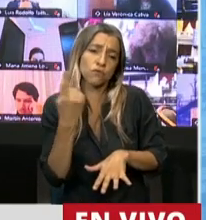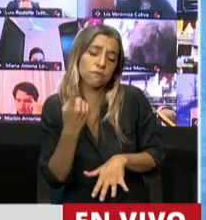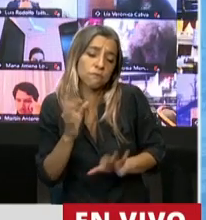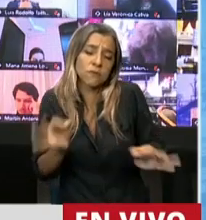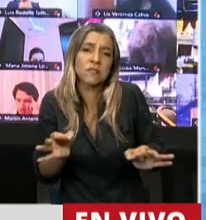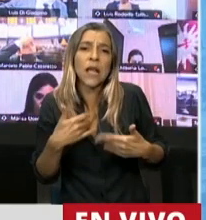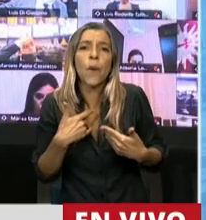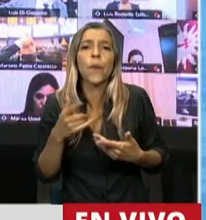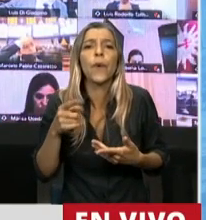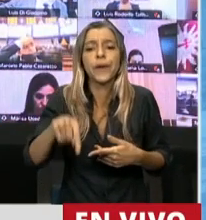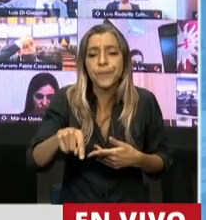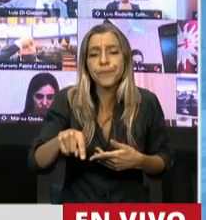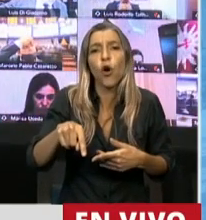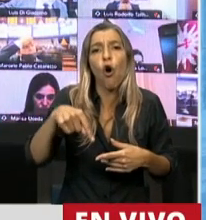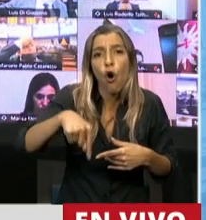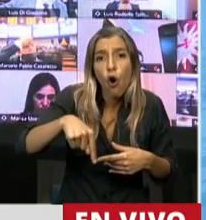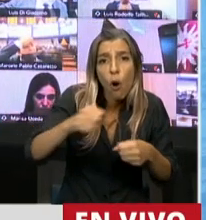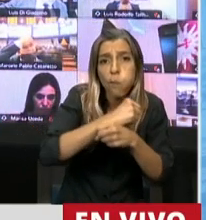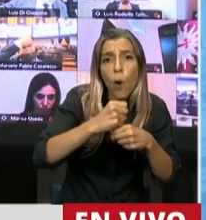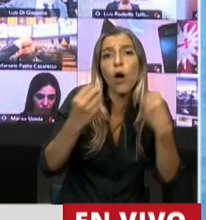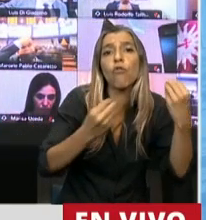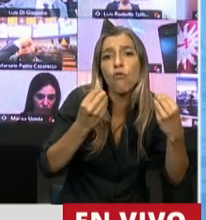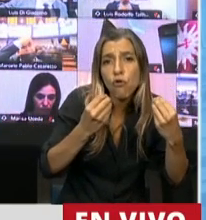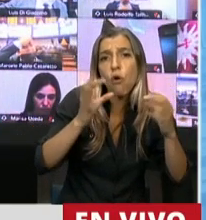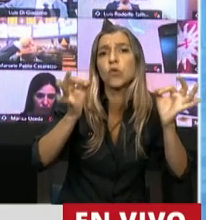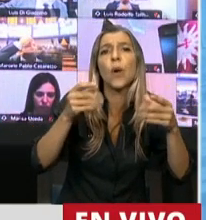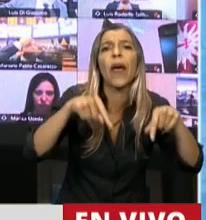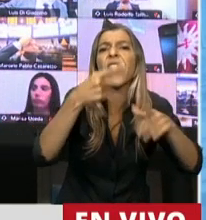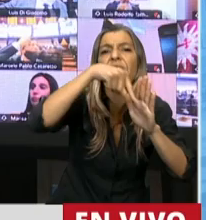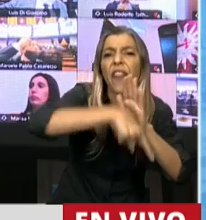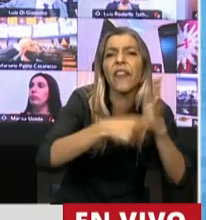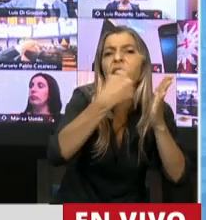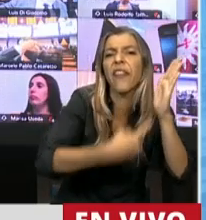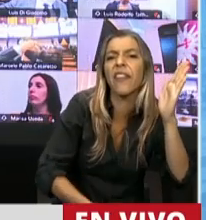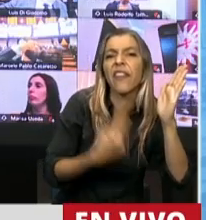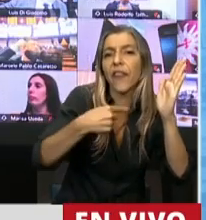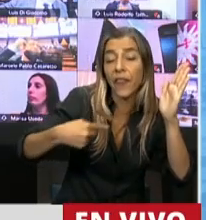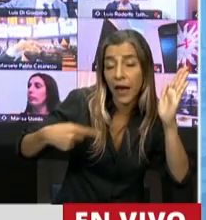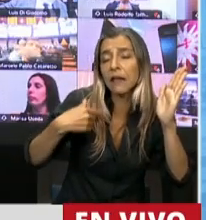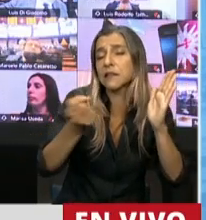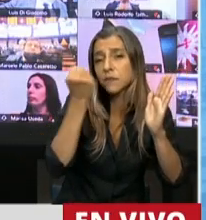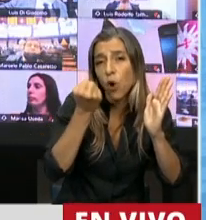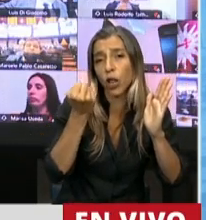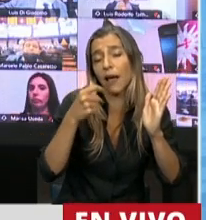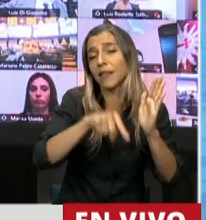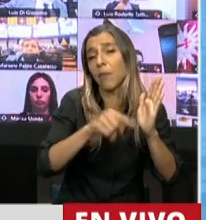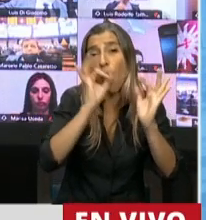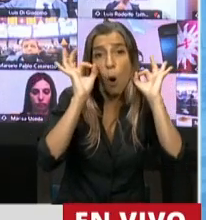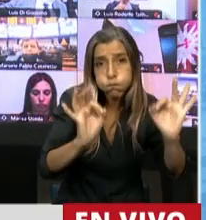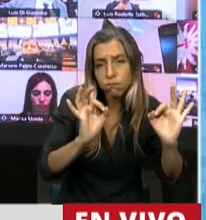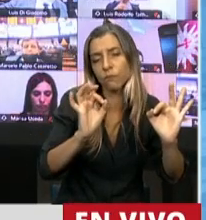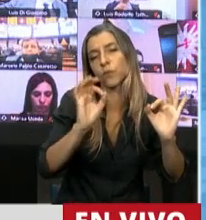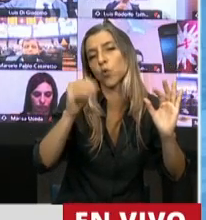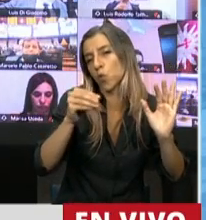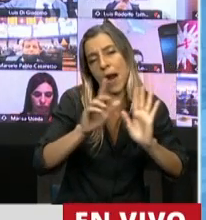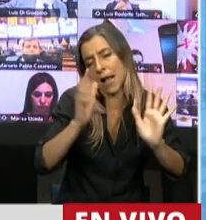que estamos tratando y lo que vamos a probar, pero, como decía al principio, no es suficiente. Y también sabemos que el año próximo, ojalá que no, pero sabemos que muy